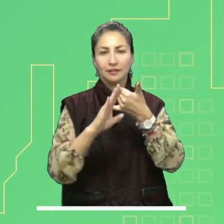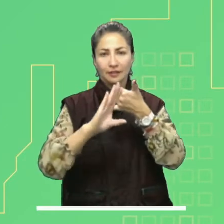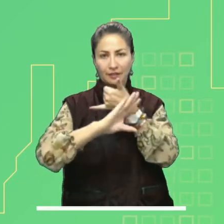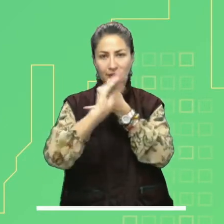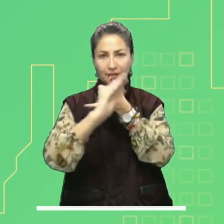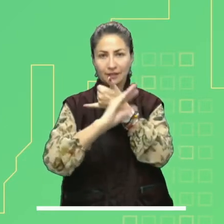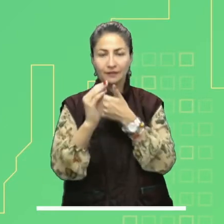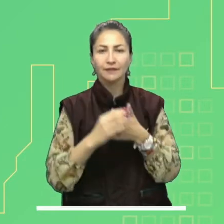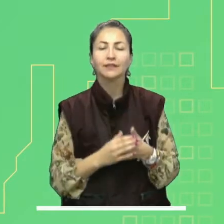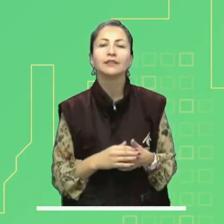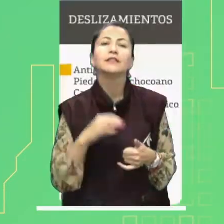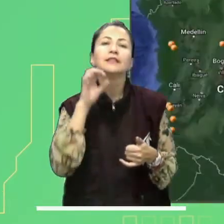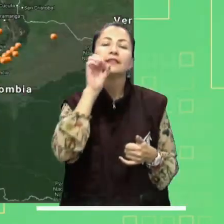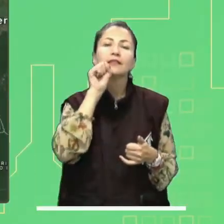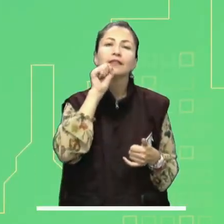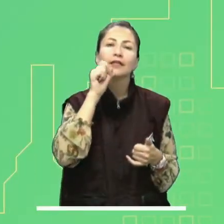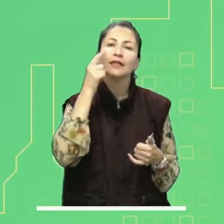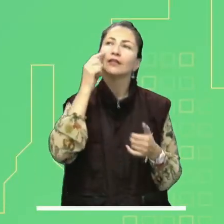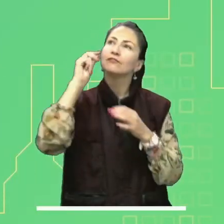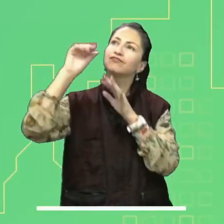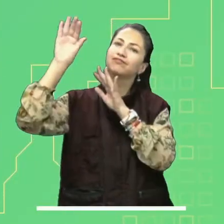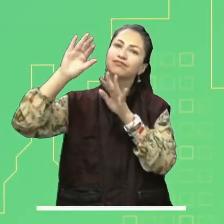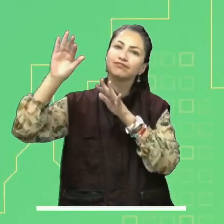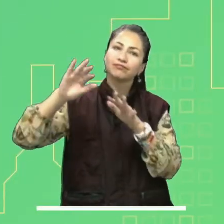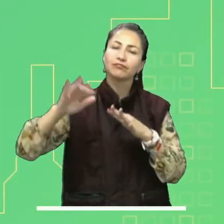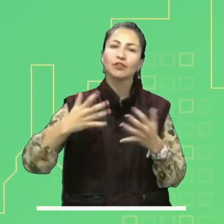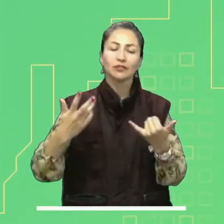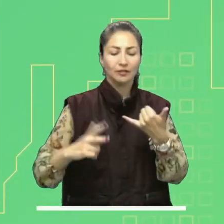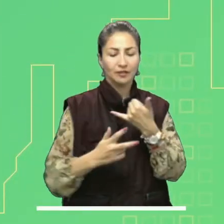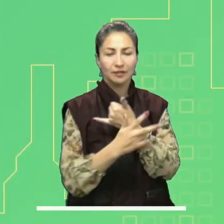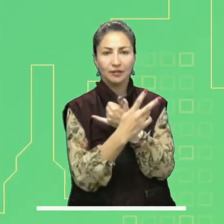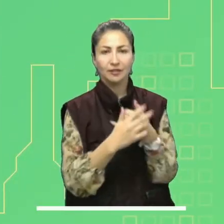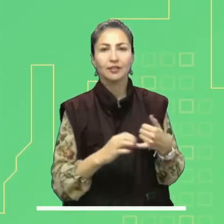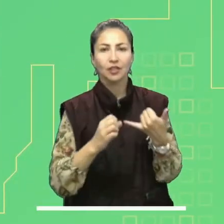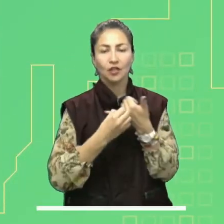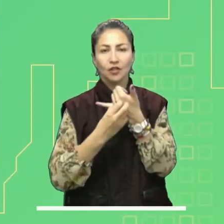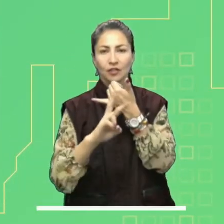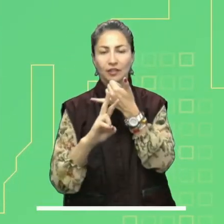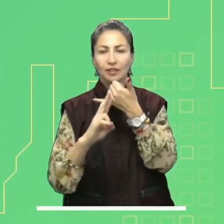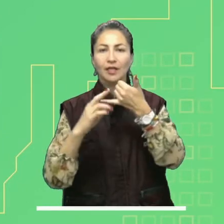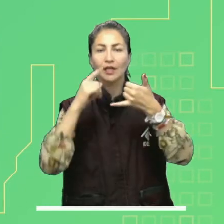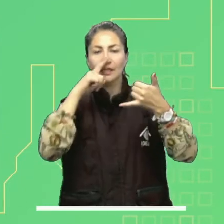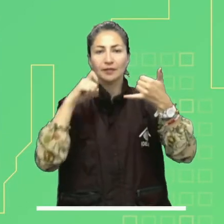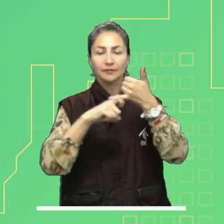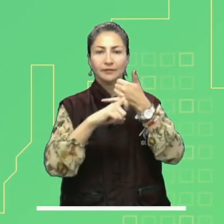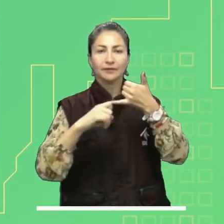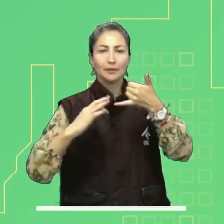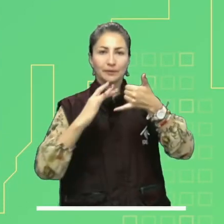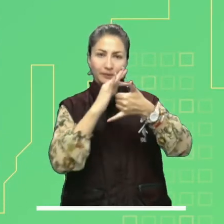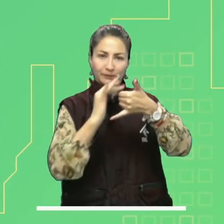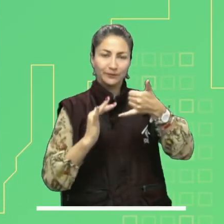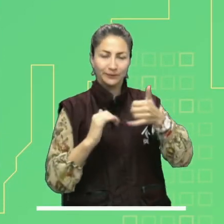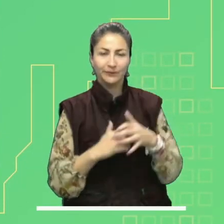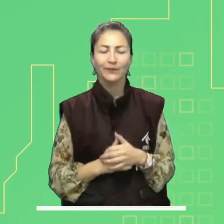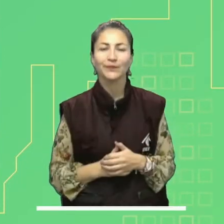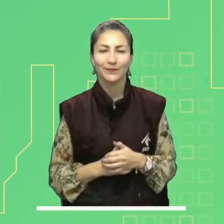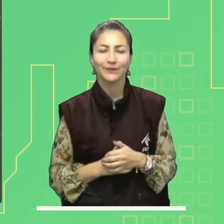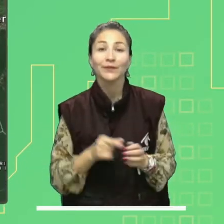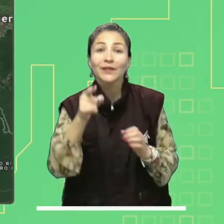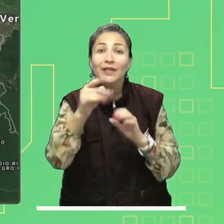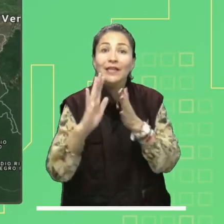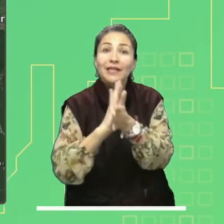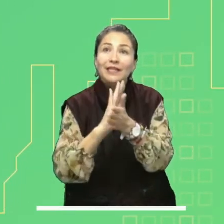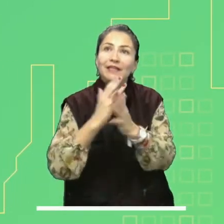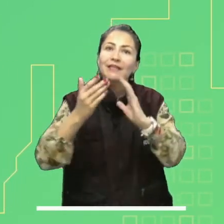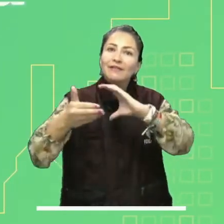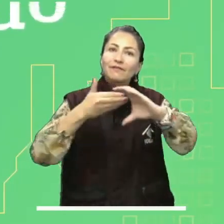naranja en las regiones Andina y Caribe. Alerta naranja por deslizamientos en las regiones Andina, Orinoquía, Amazonía y